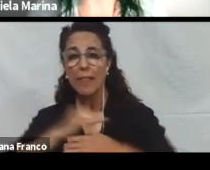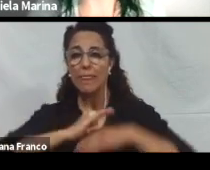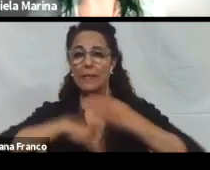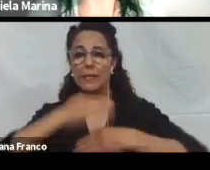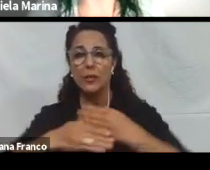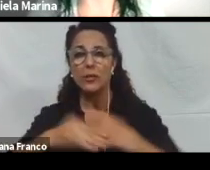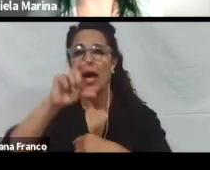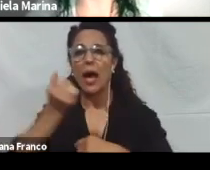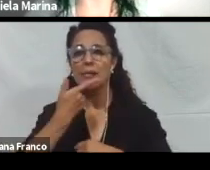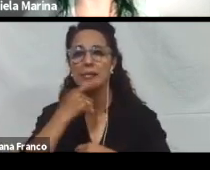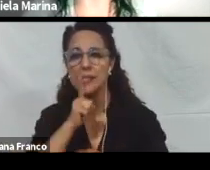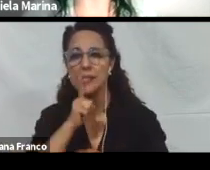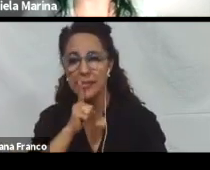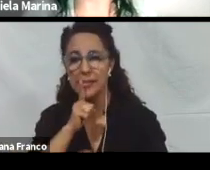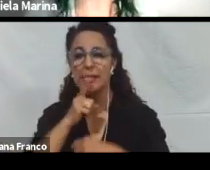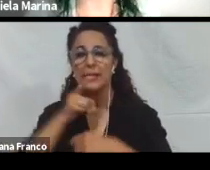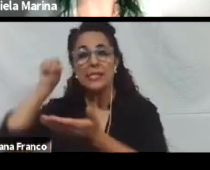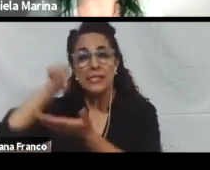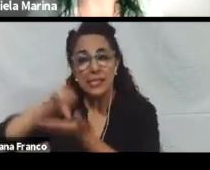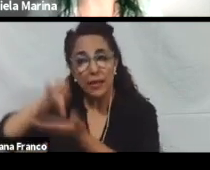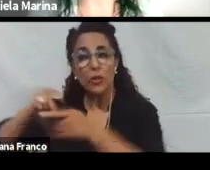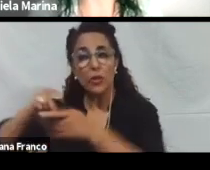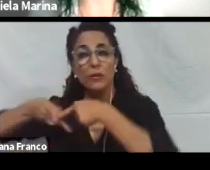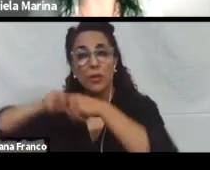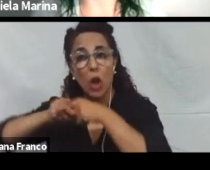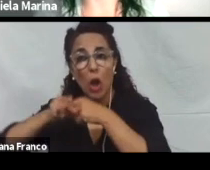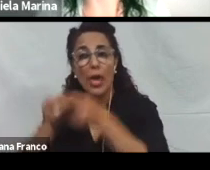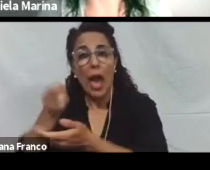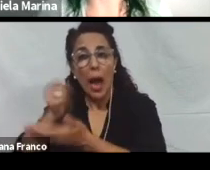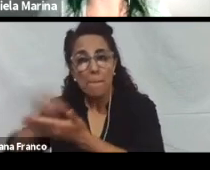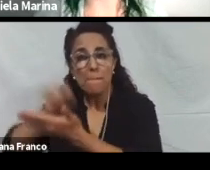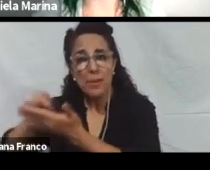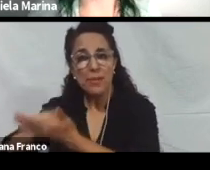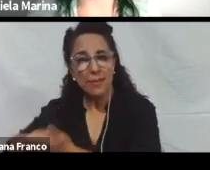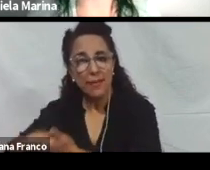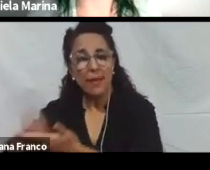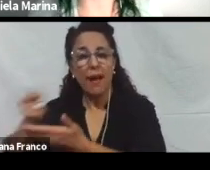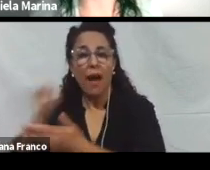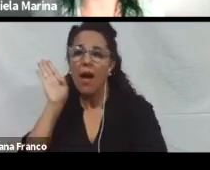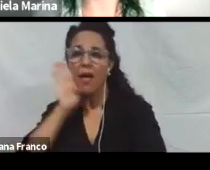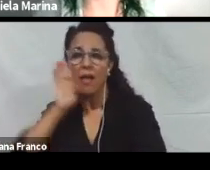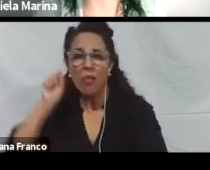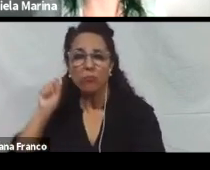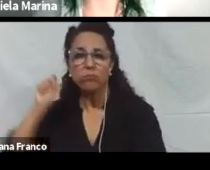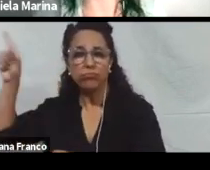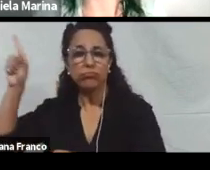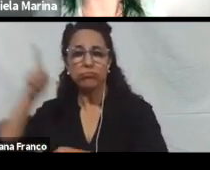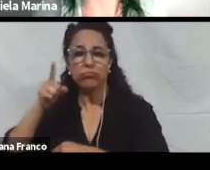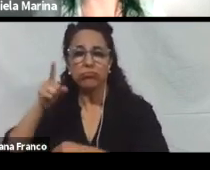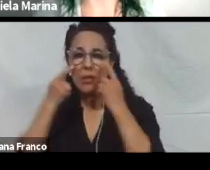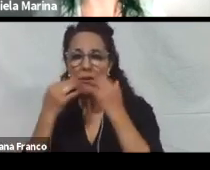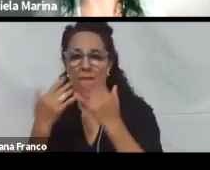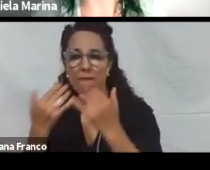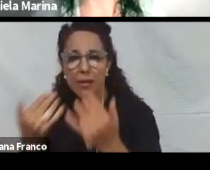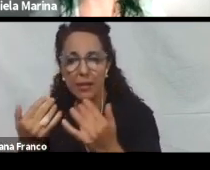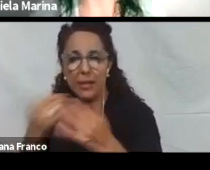que es el Centro de Tecnología Especial Aplicada. Esa es una organización estadounidense de investigación y desarrollo, sin ánimo de